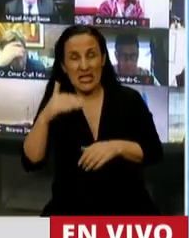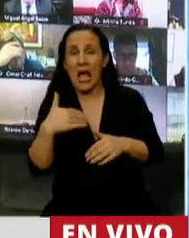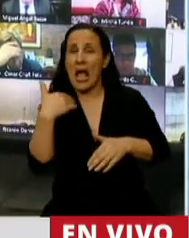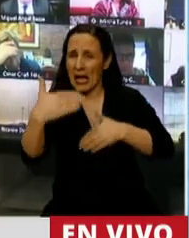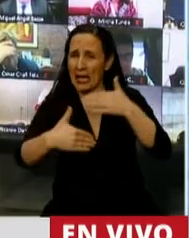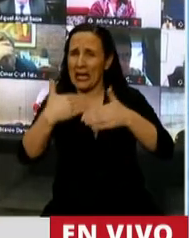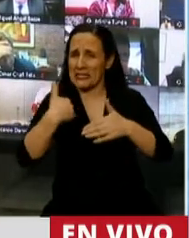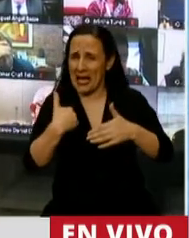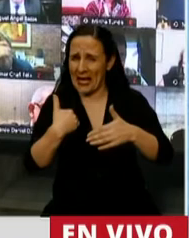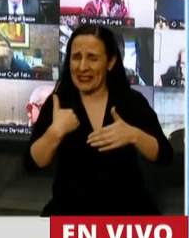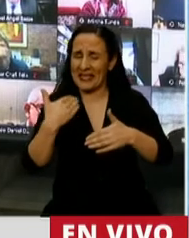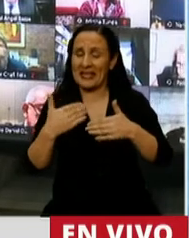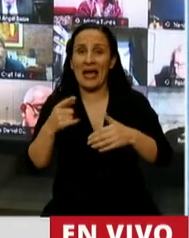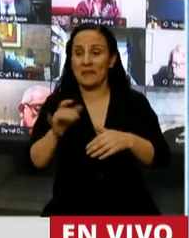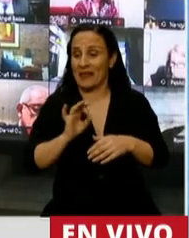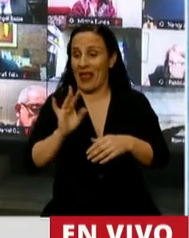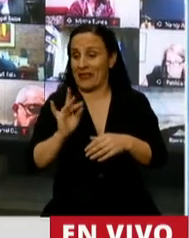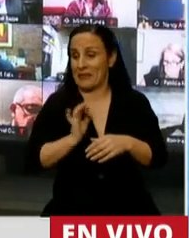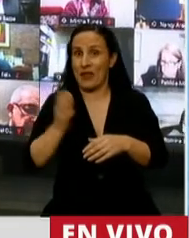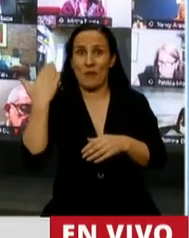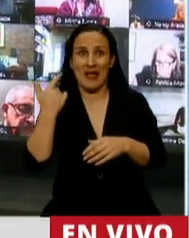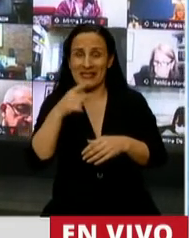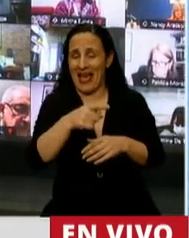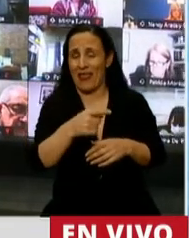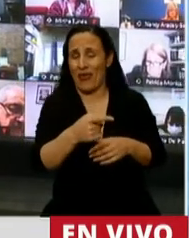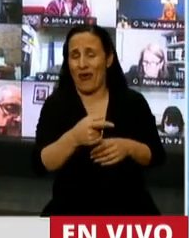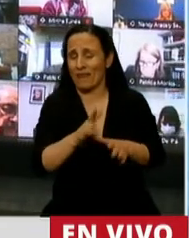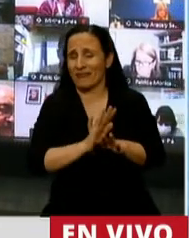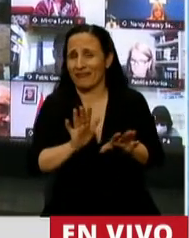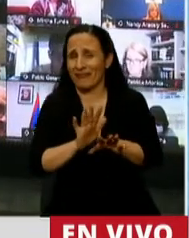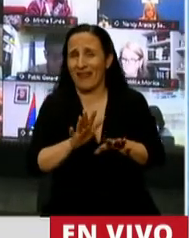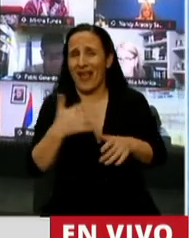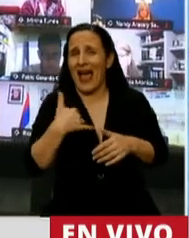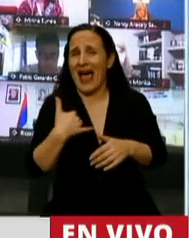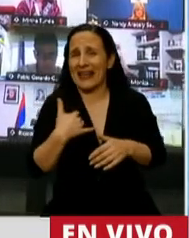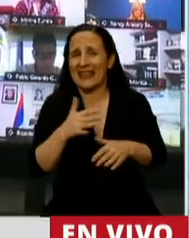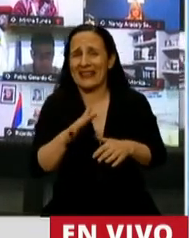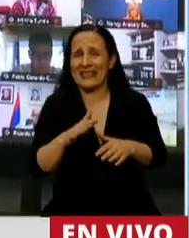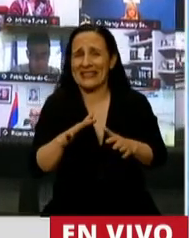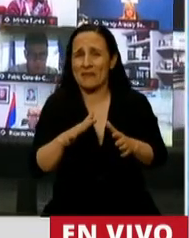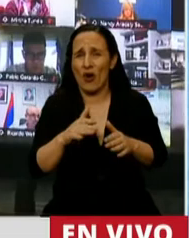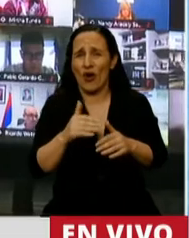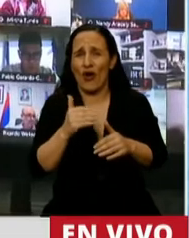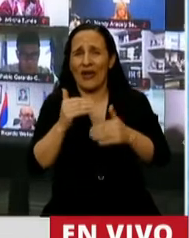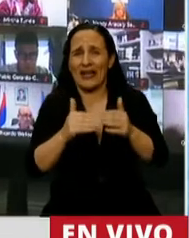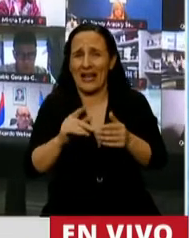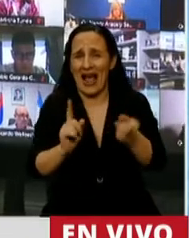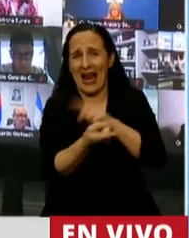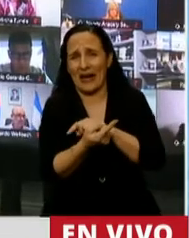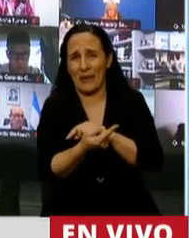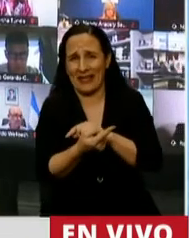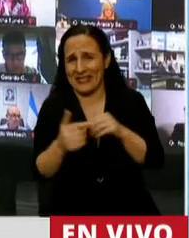3% y se fueron en diciembre pasado dejándonos una Argentina con el mismo crecimiento, pero a la inversa,